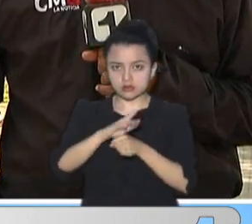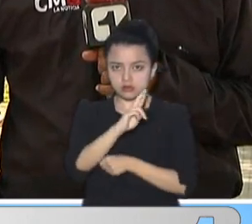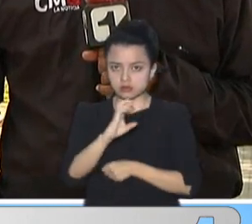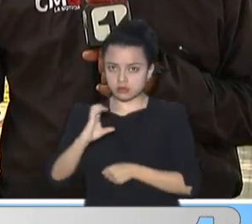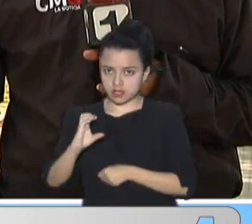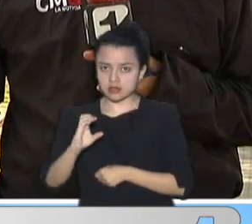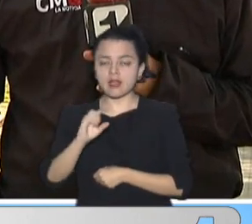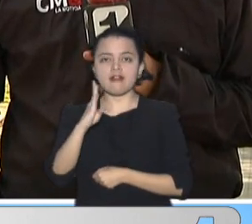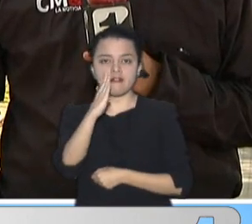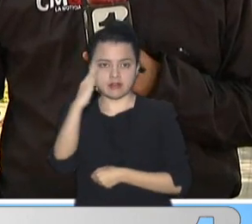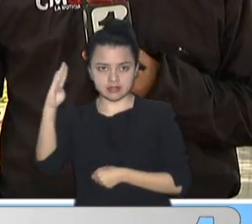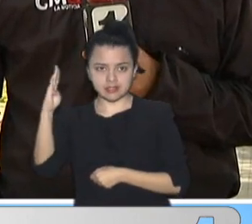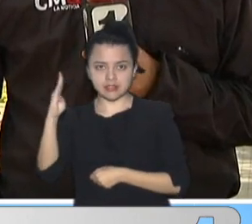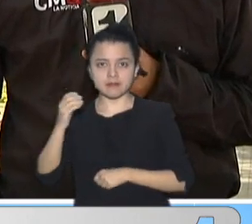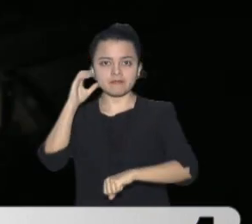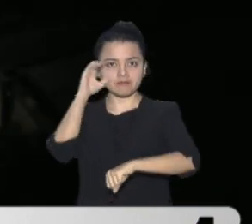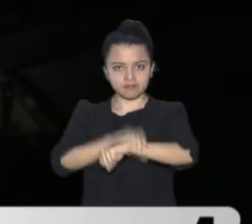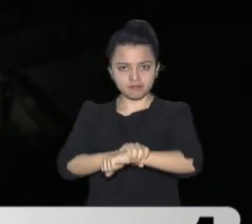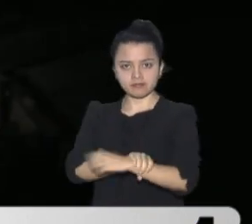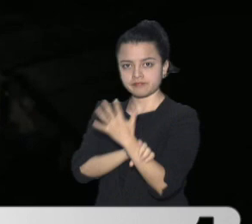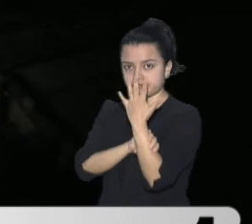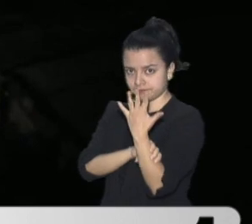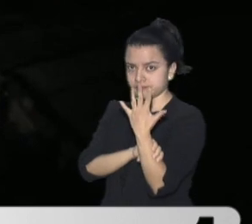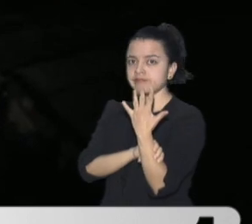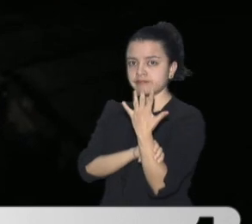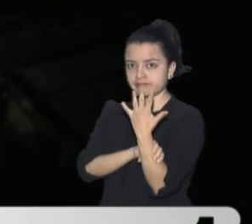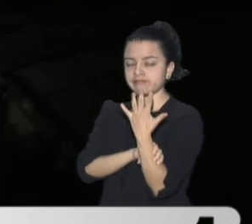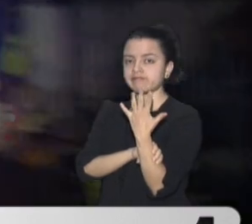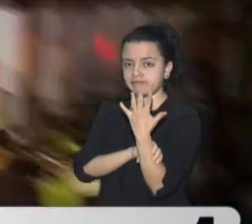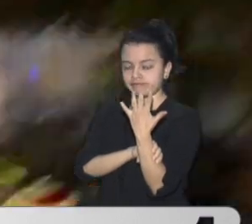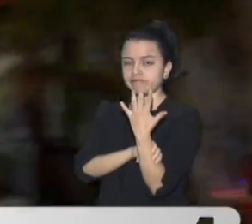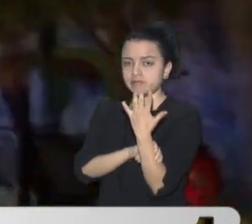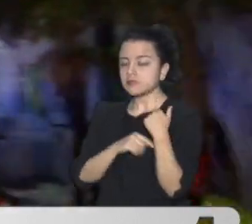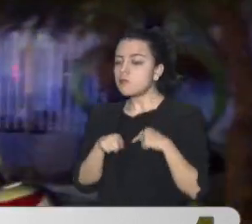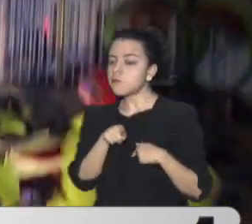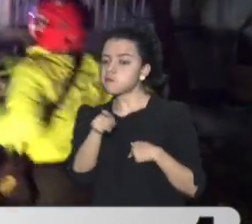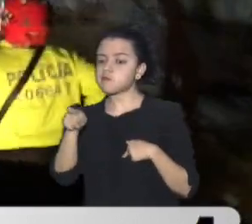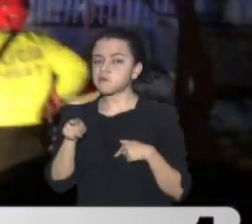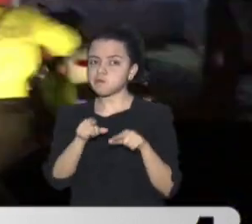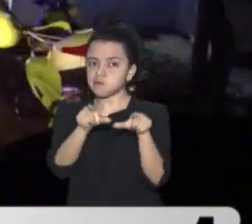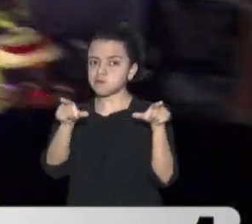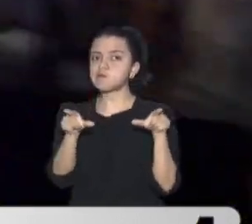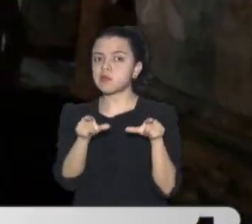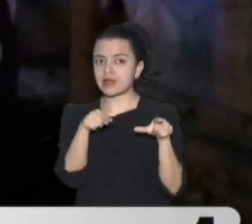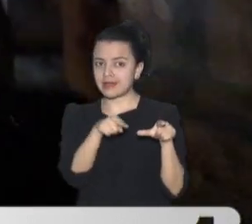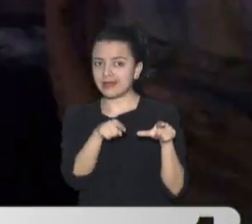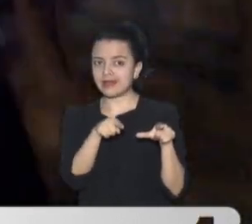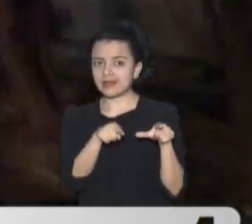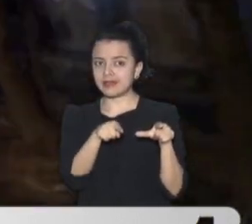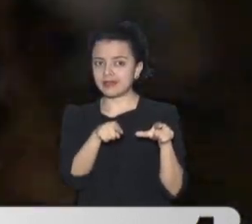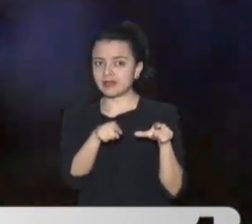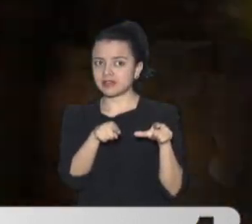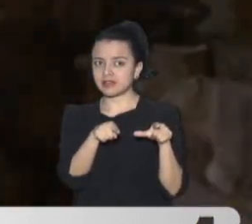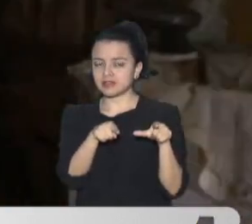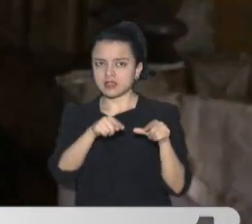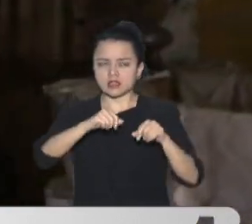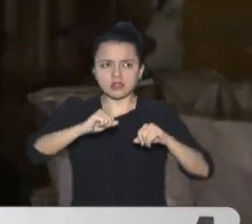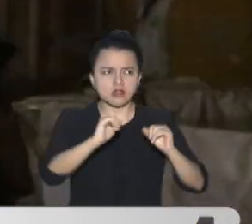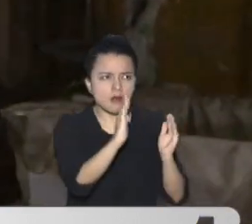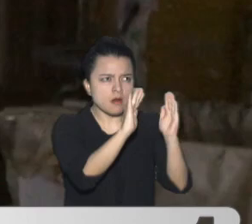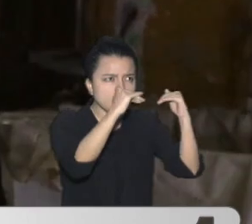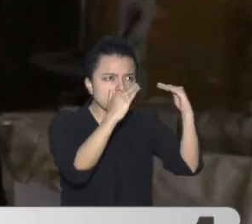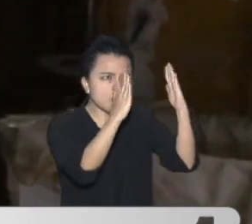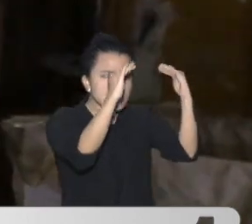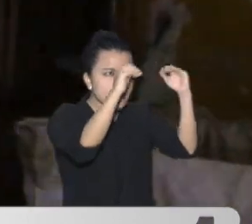allanamiento Fueron capturadas Cinco personas Y en uno de los sitios Allanado Se encontró Un altar Con